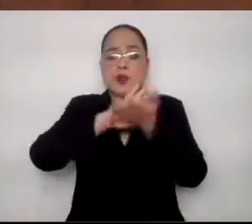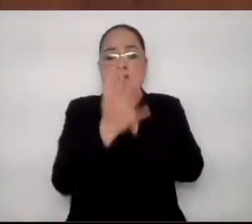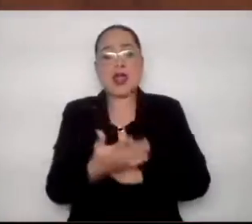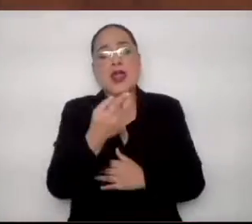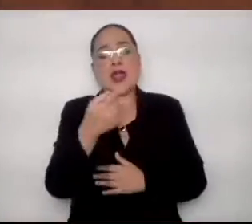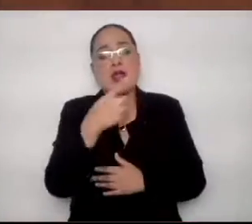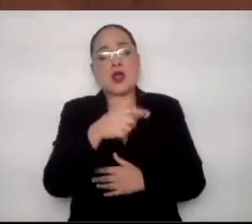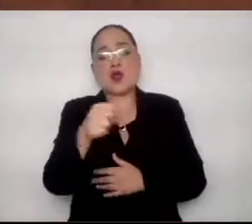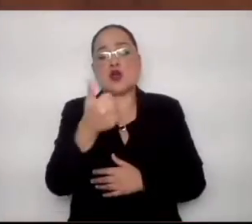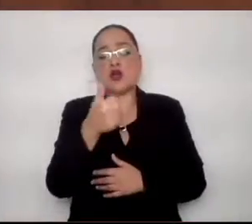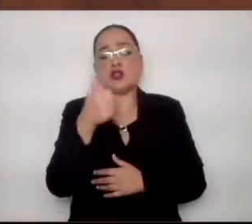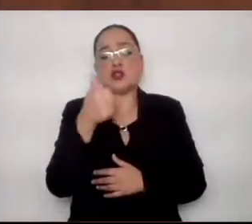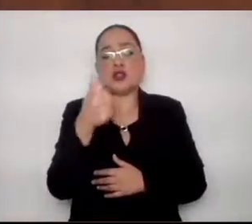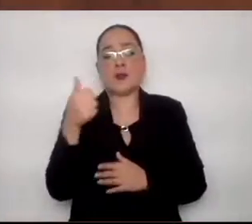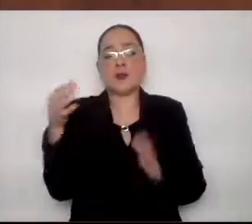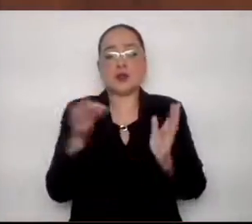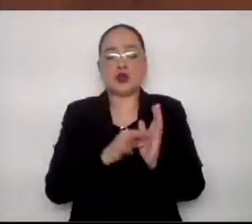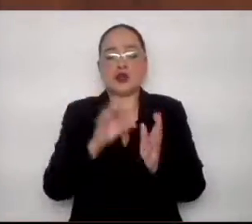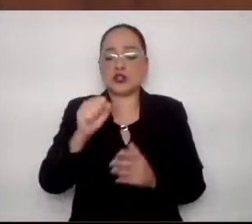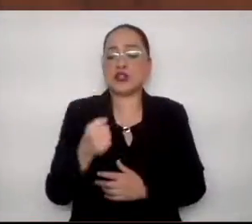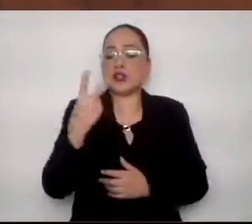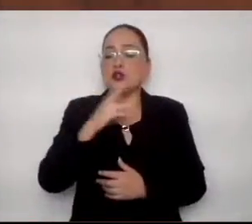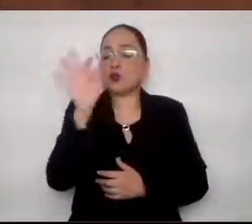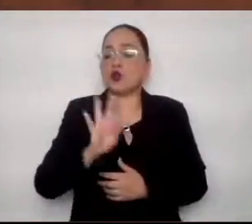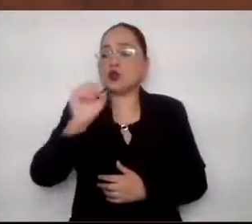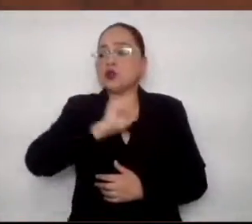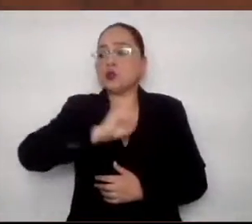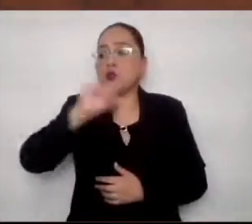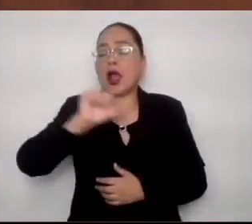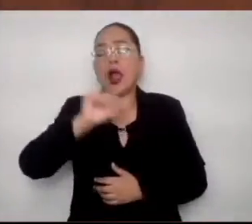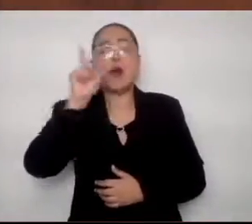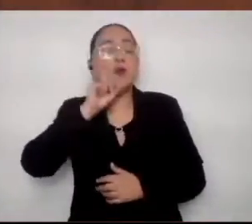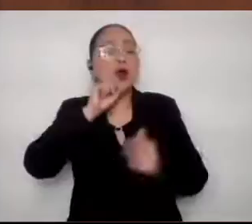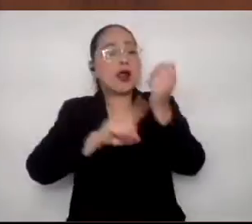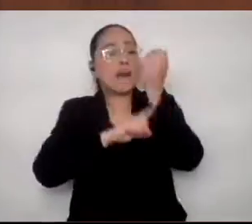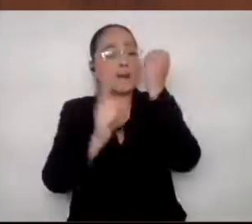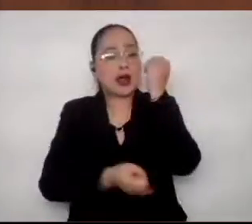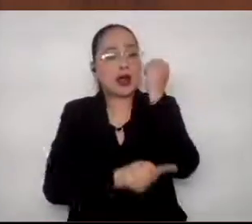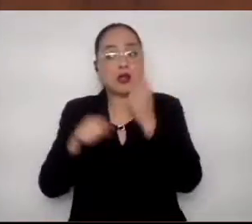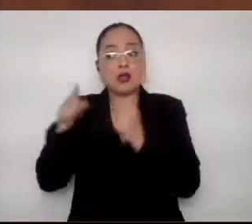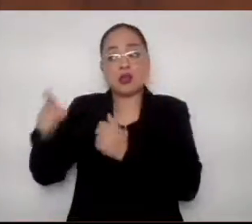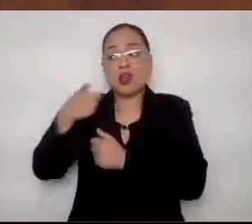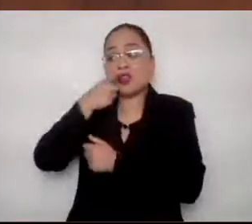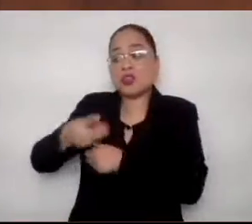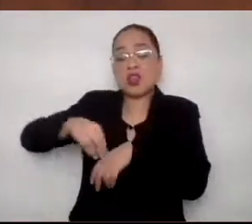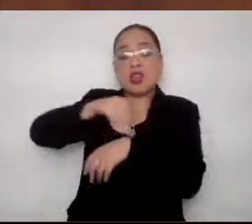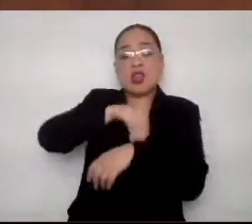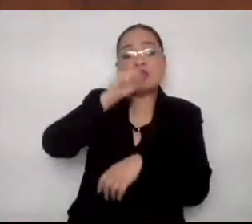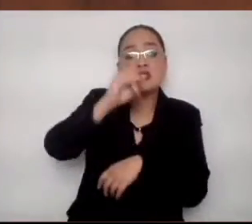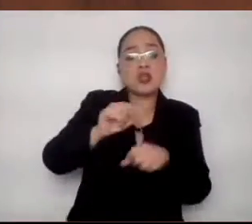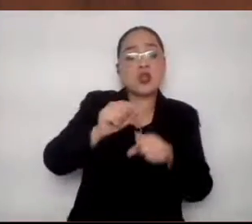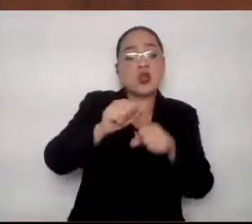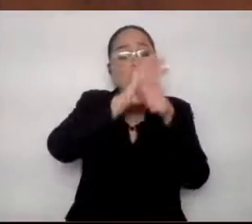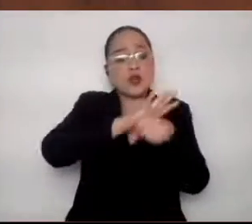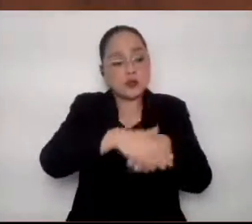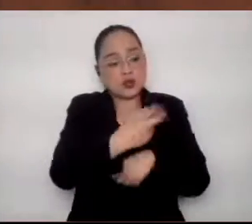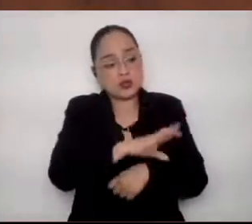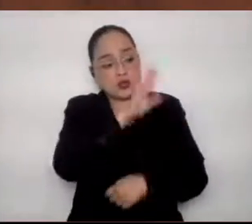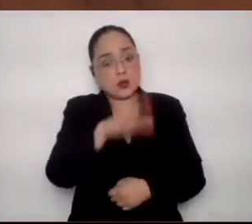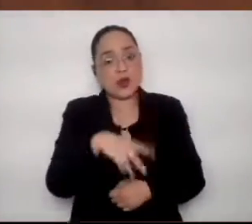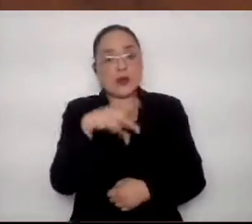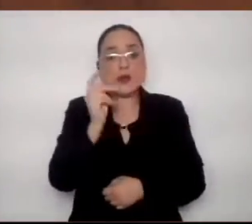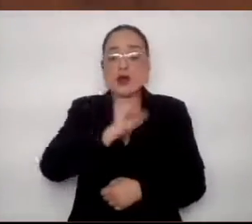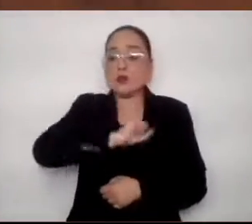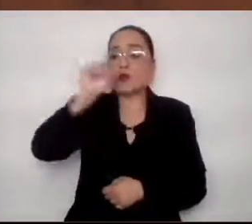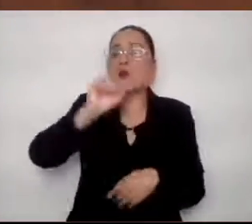11.62. Pero más allá del argumento que todo es atribuible a la pandemia, le pregunto si este incremento